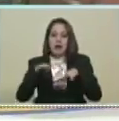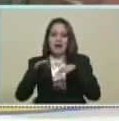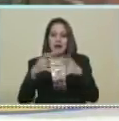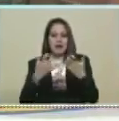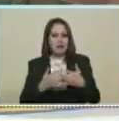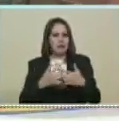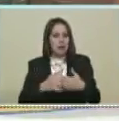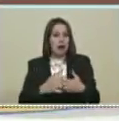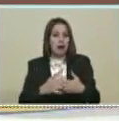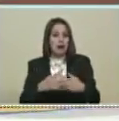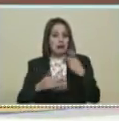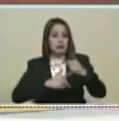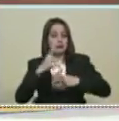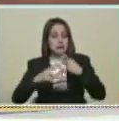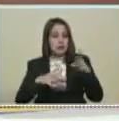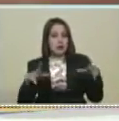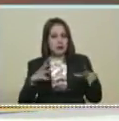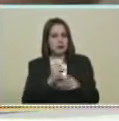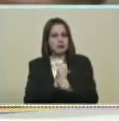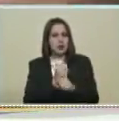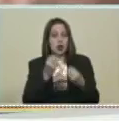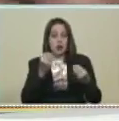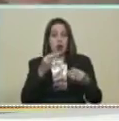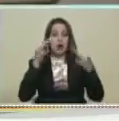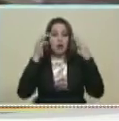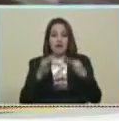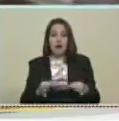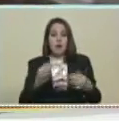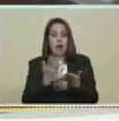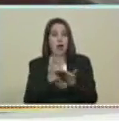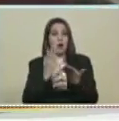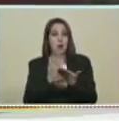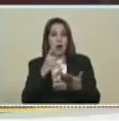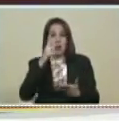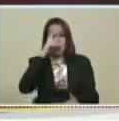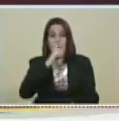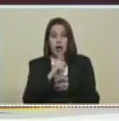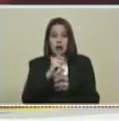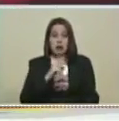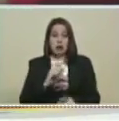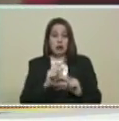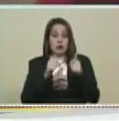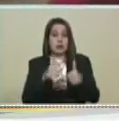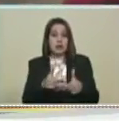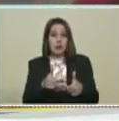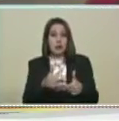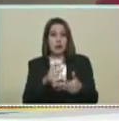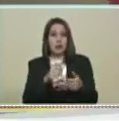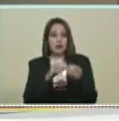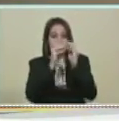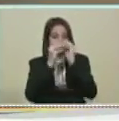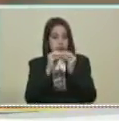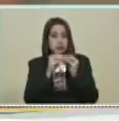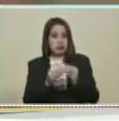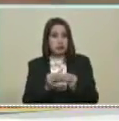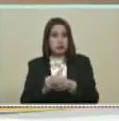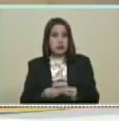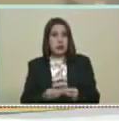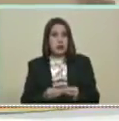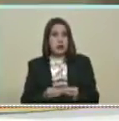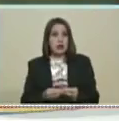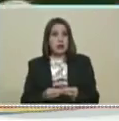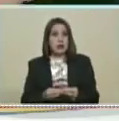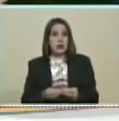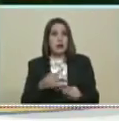Para seguir el proceso De confección De los uniformes escolares Este año Arrancamos Con la confección De los uniformes escolares